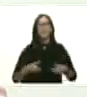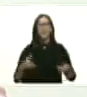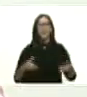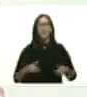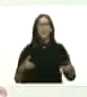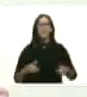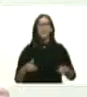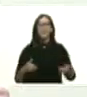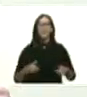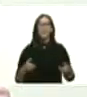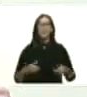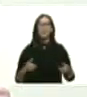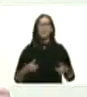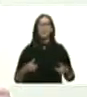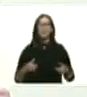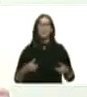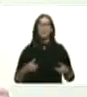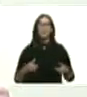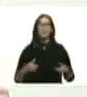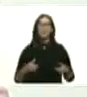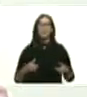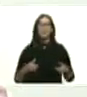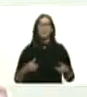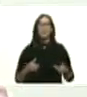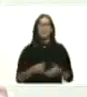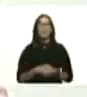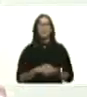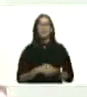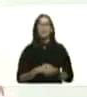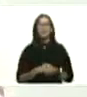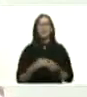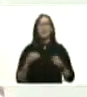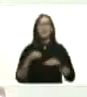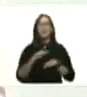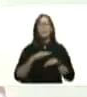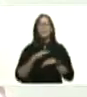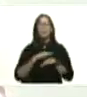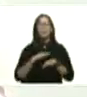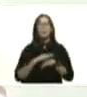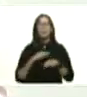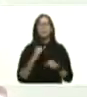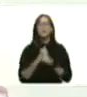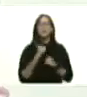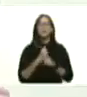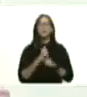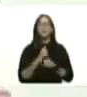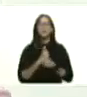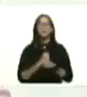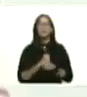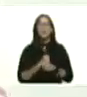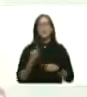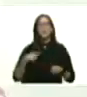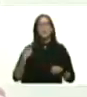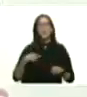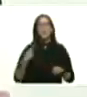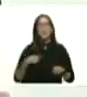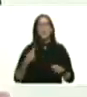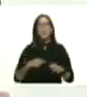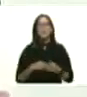los entes le hemos pedido maquinaria al ministro de obras públicas para reforzar lo que tenemos y estar